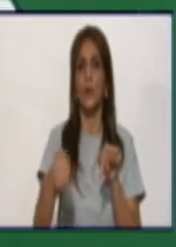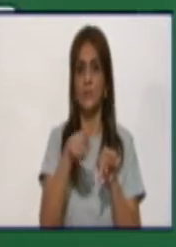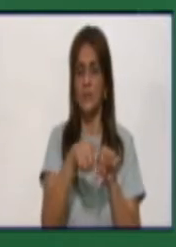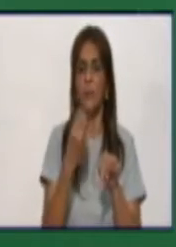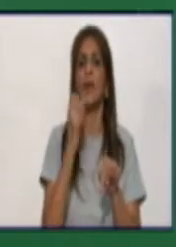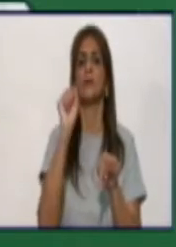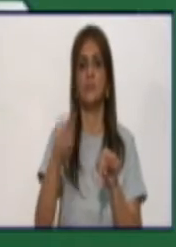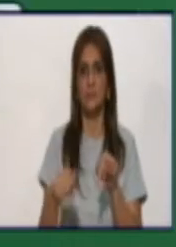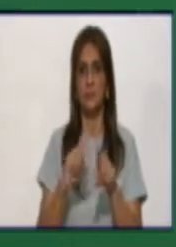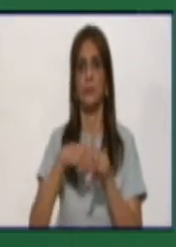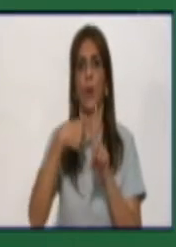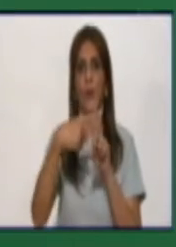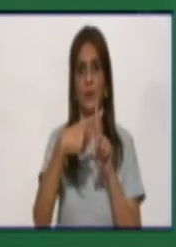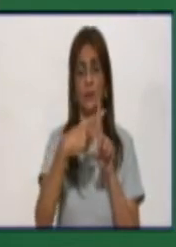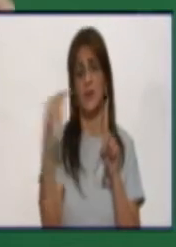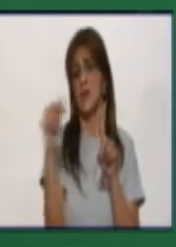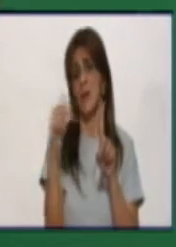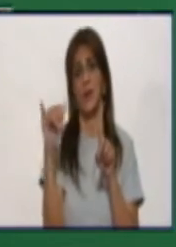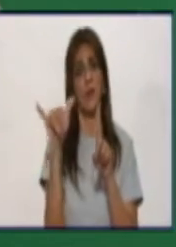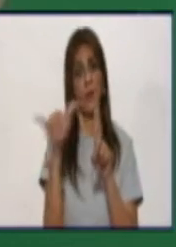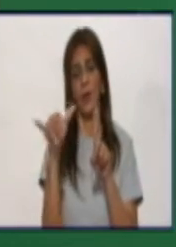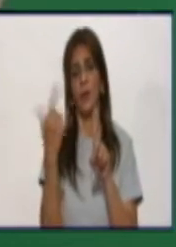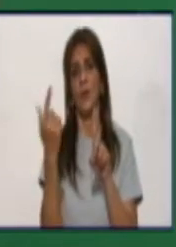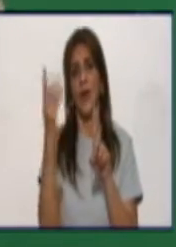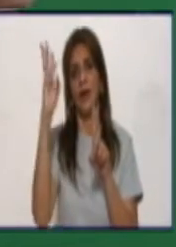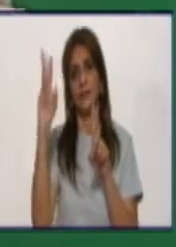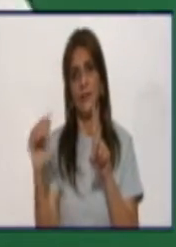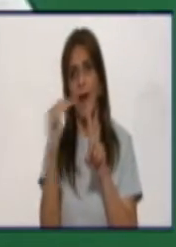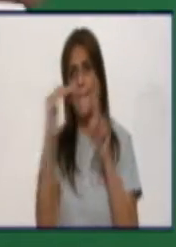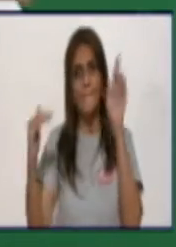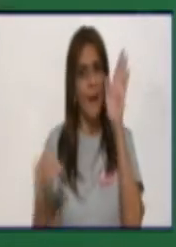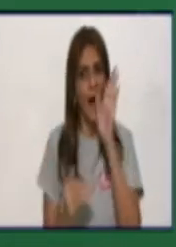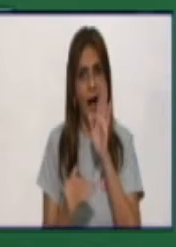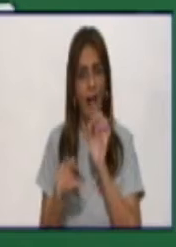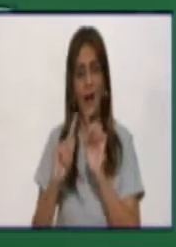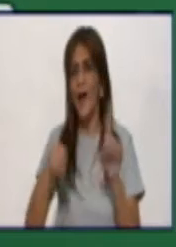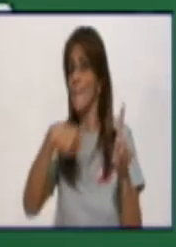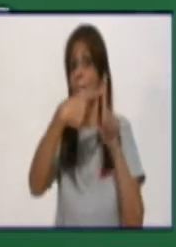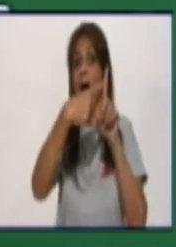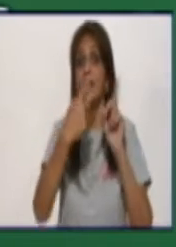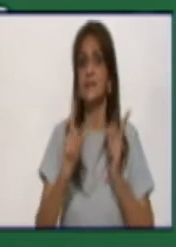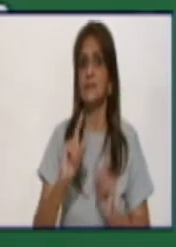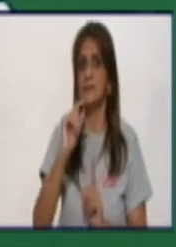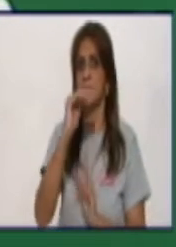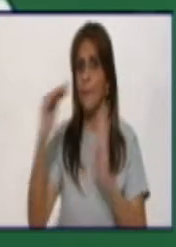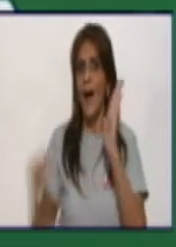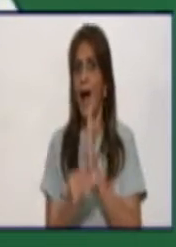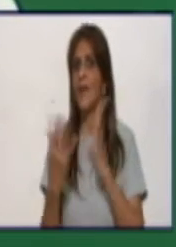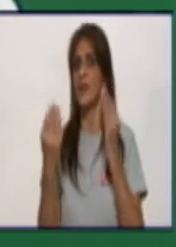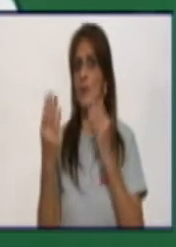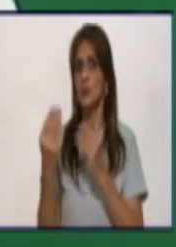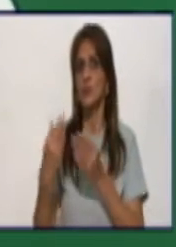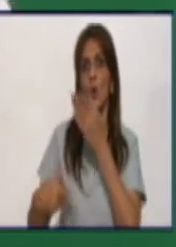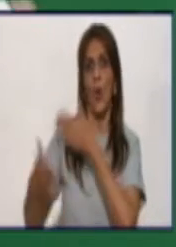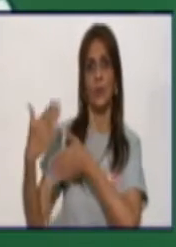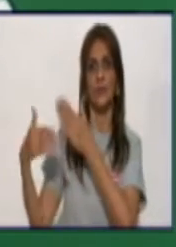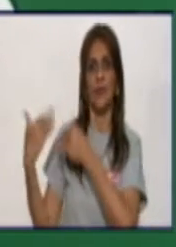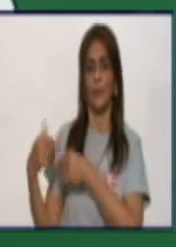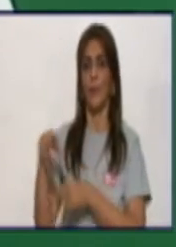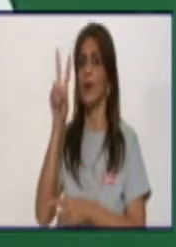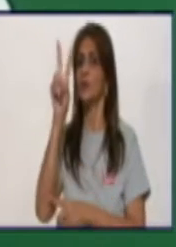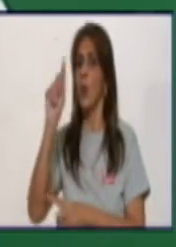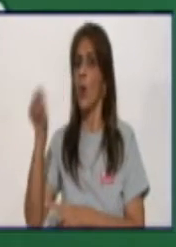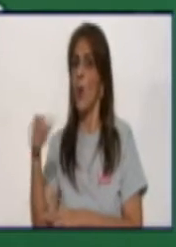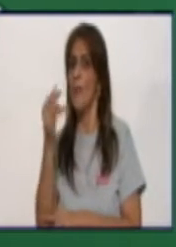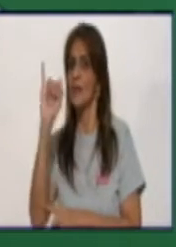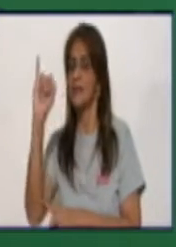también una cifra muy baja, creo que es la más baja que habíamos reportado en muchísimo tiempo, para un 2,6 por ciento de